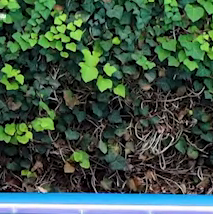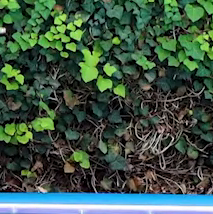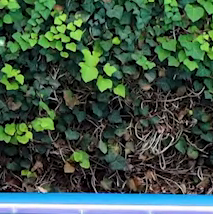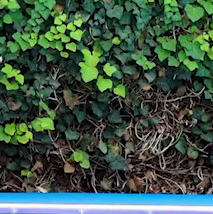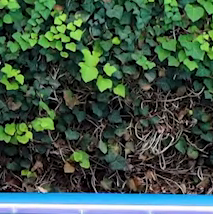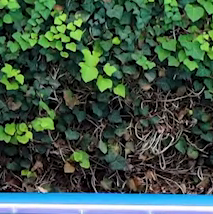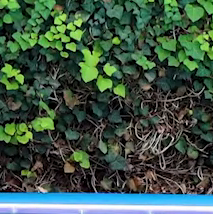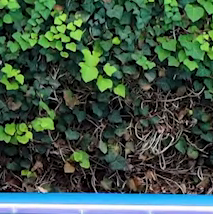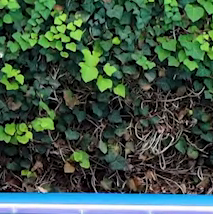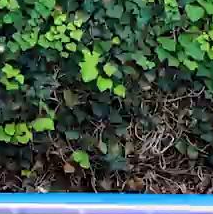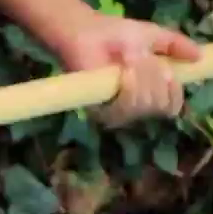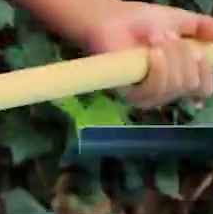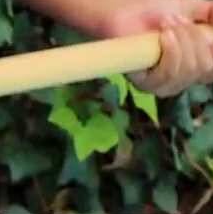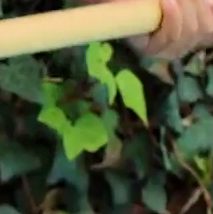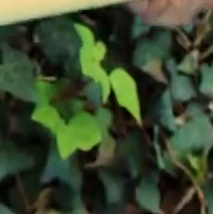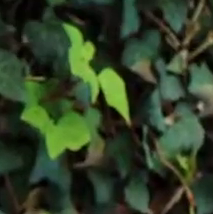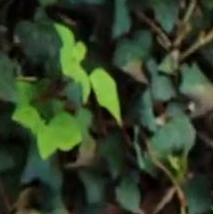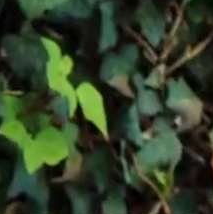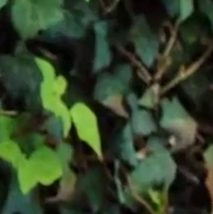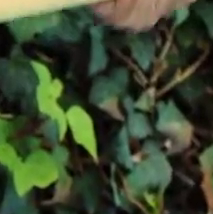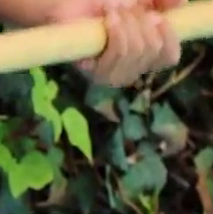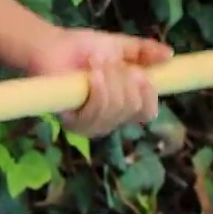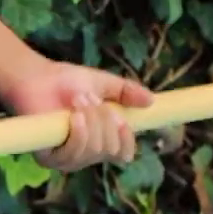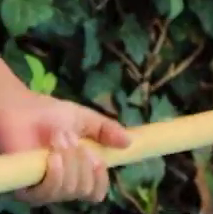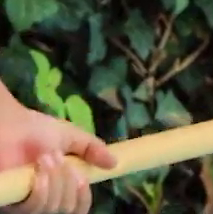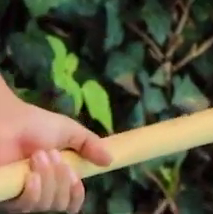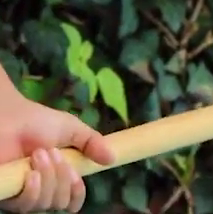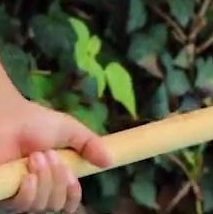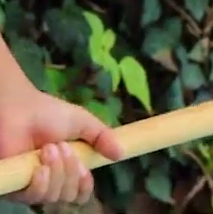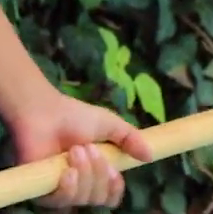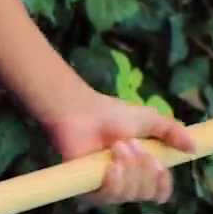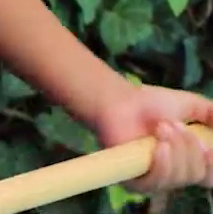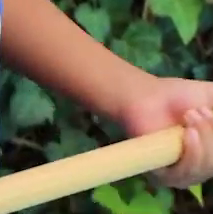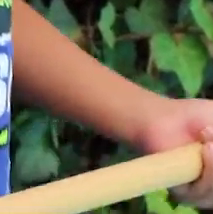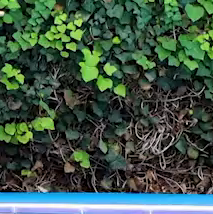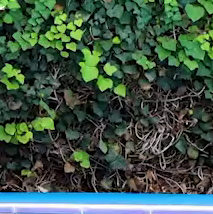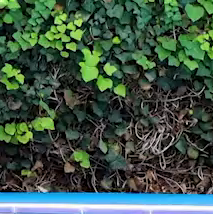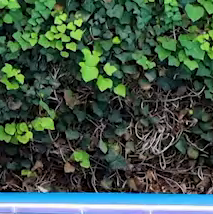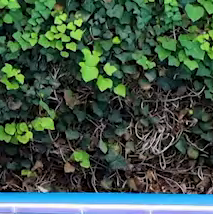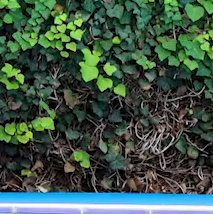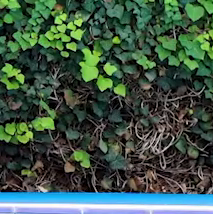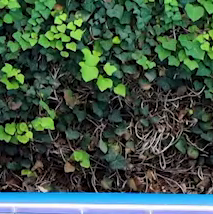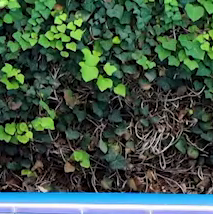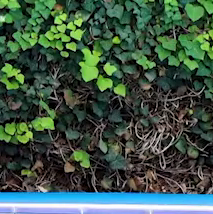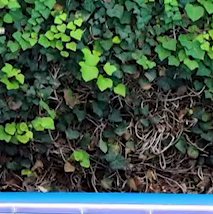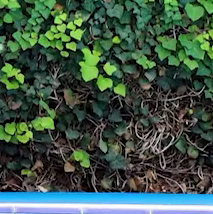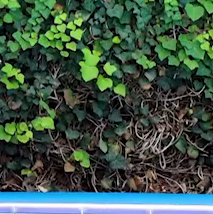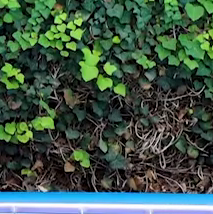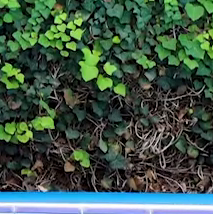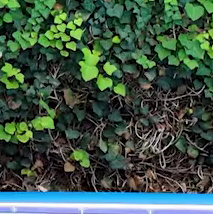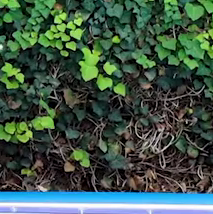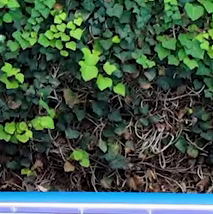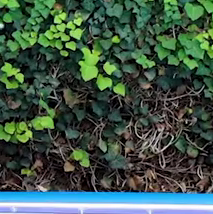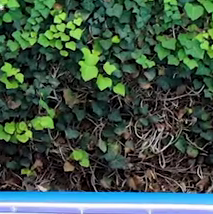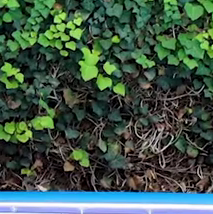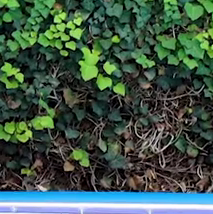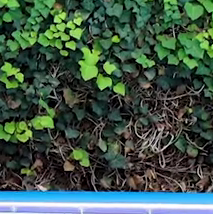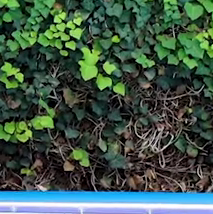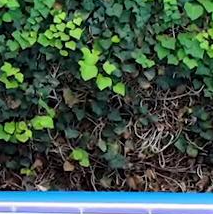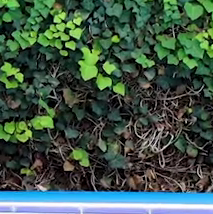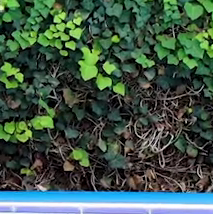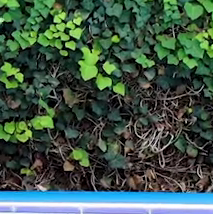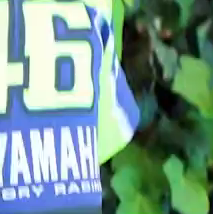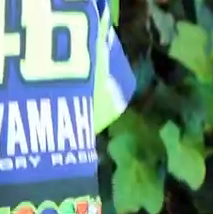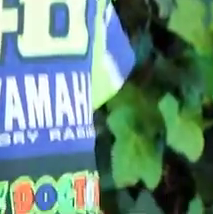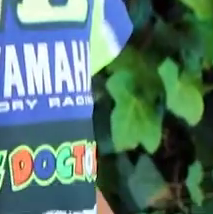extendemos flexionamos tres más y ahí 90 grados bien espalda